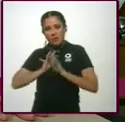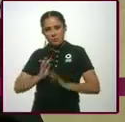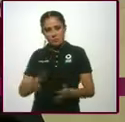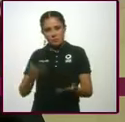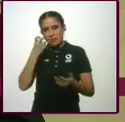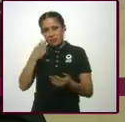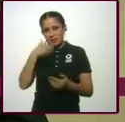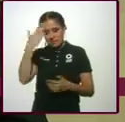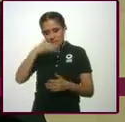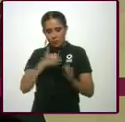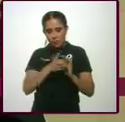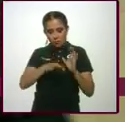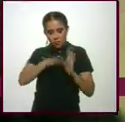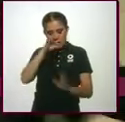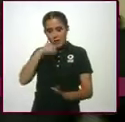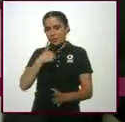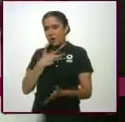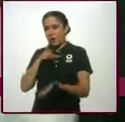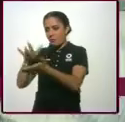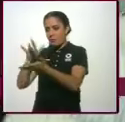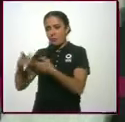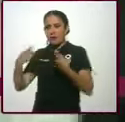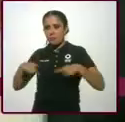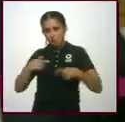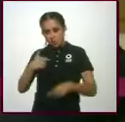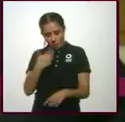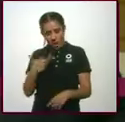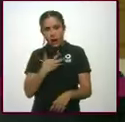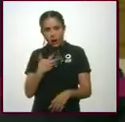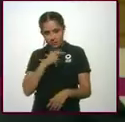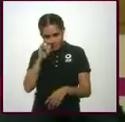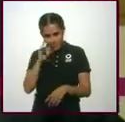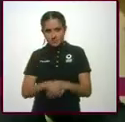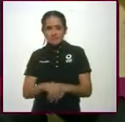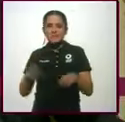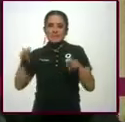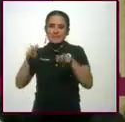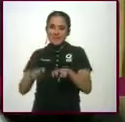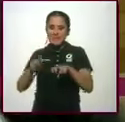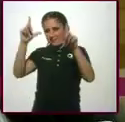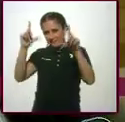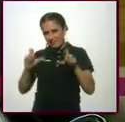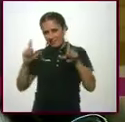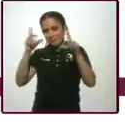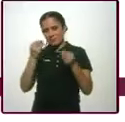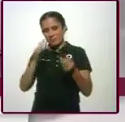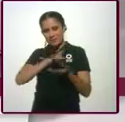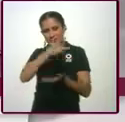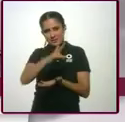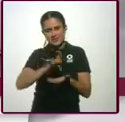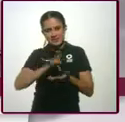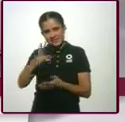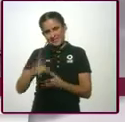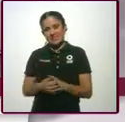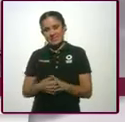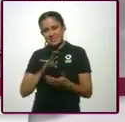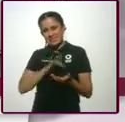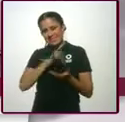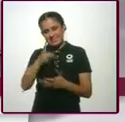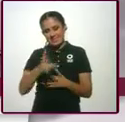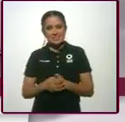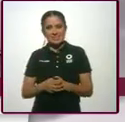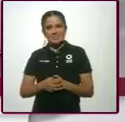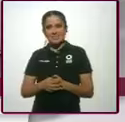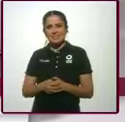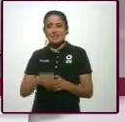gente. Eso es lo Bueno, regreso, ¿nos podemos sacar una foto así sentados? todo gusto. Así sentados, ¿no? Sí, con todo gusto. agradezco muchísimo. Contraeros, muchas gracias. La verdad, gracias.